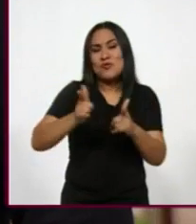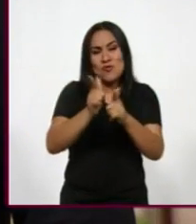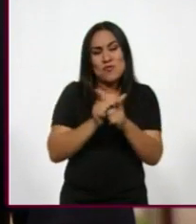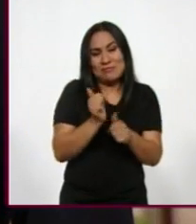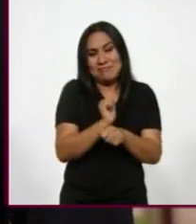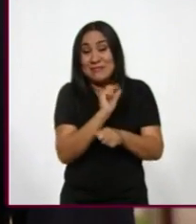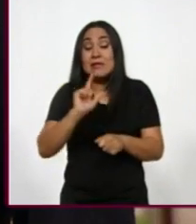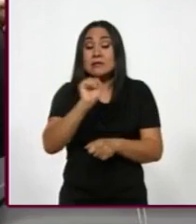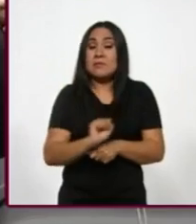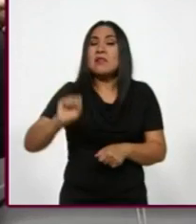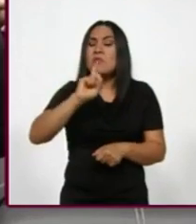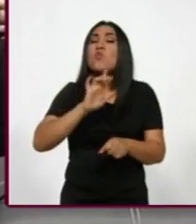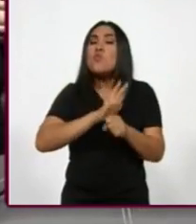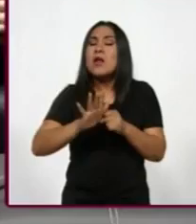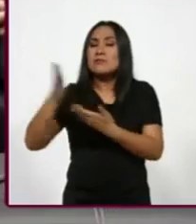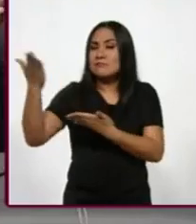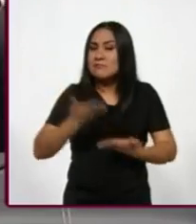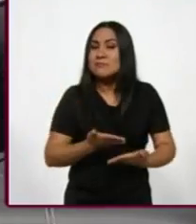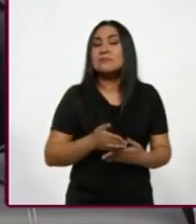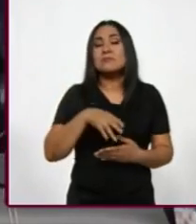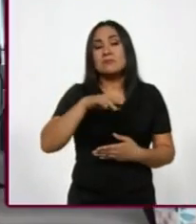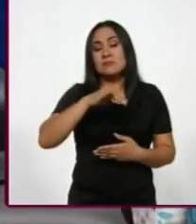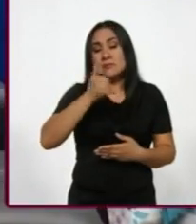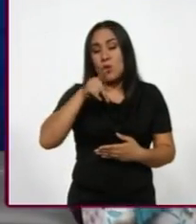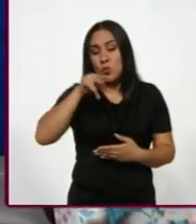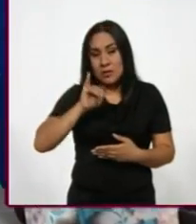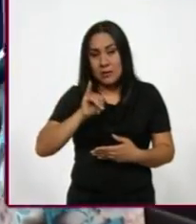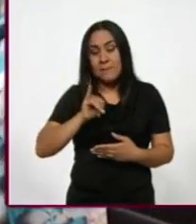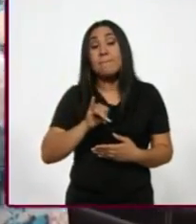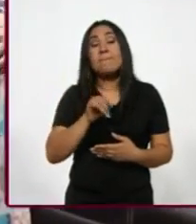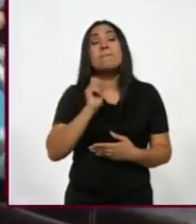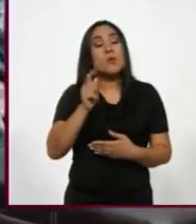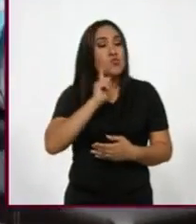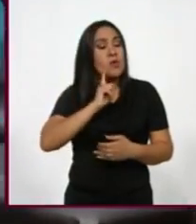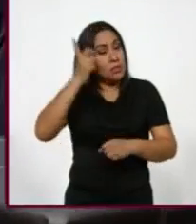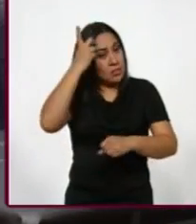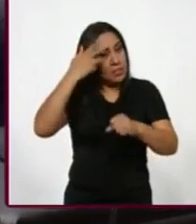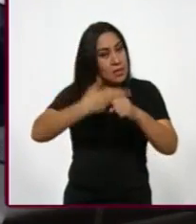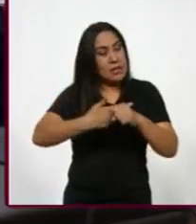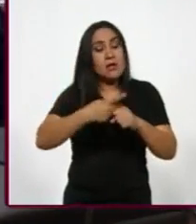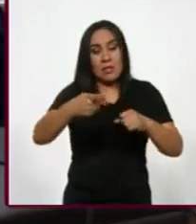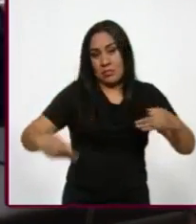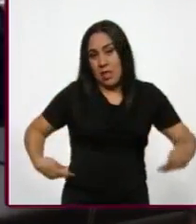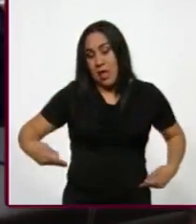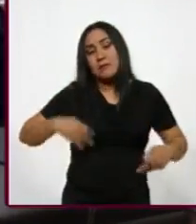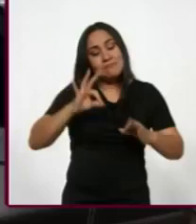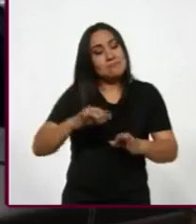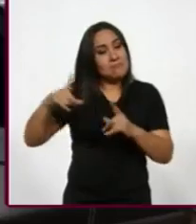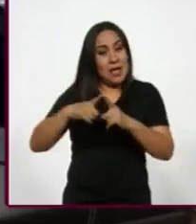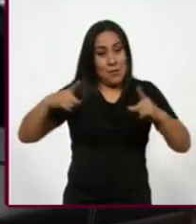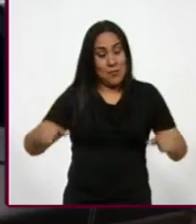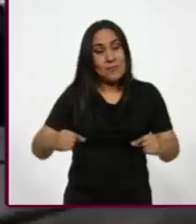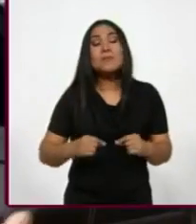presentarán el fin de semana. Es el caso de Yakuni Yanejaira. Es una directora de teatro japonesa